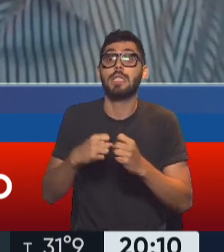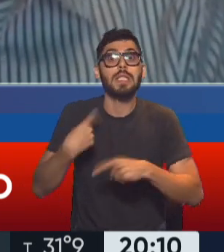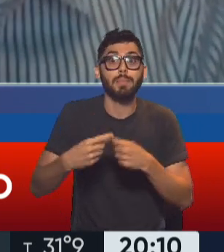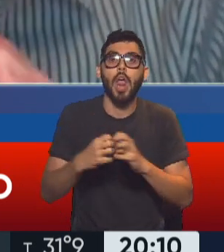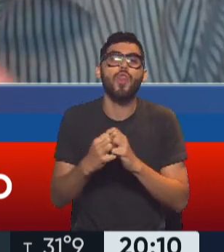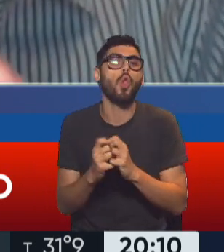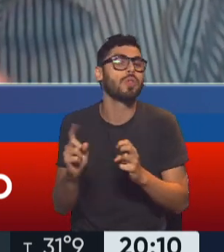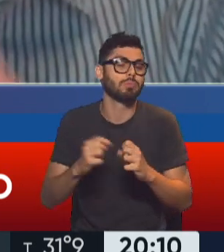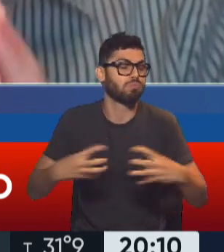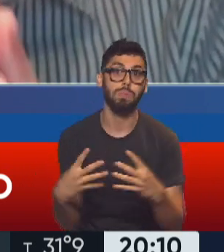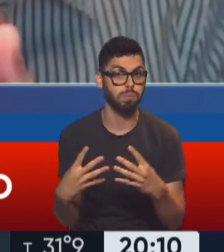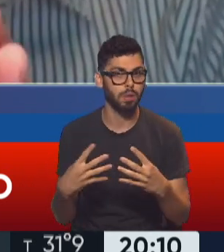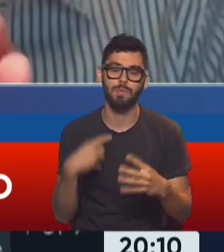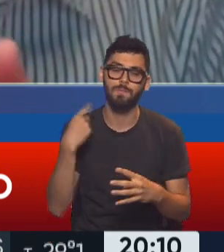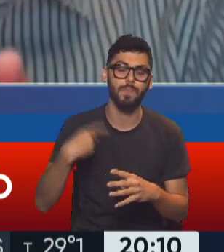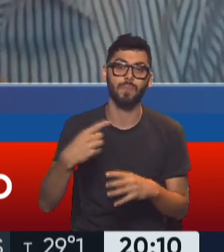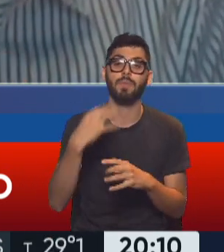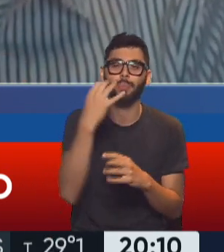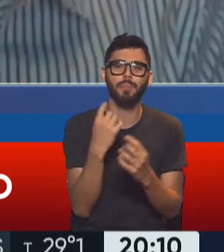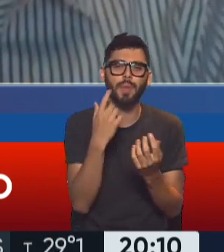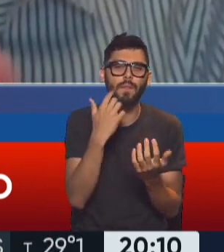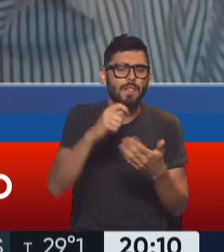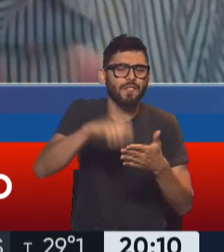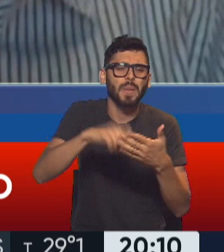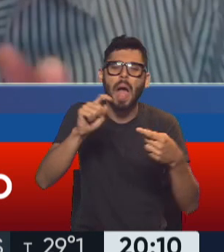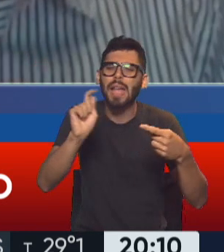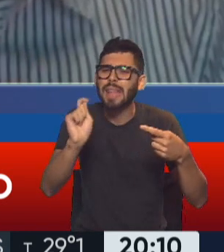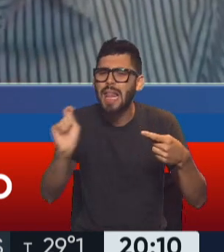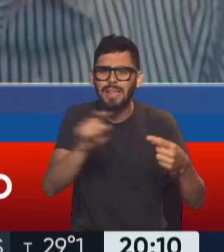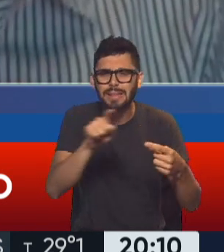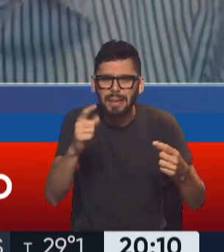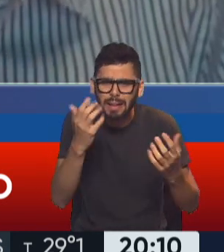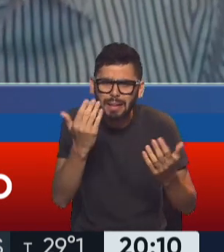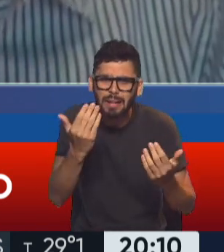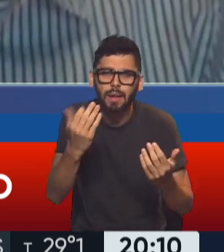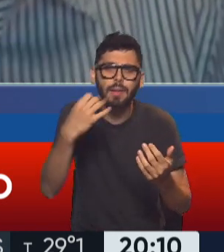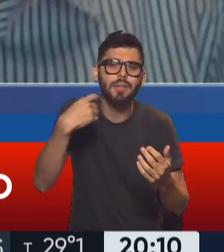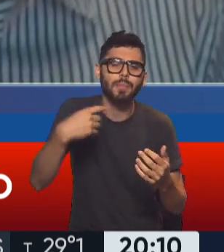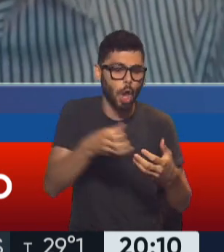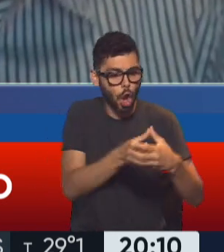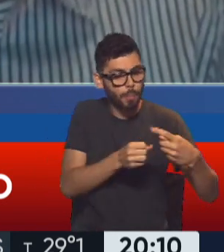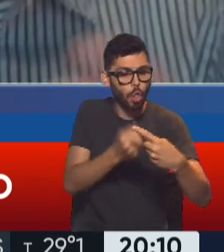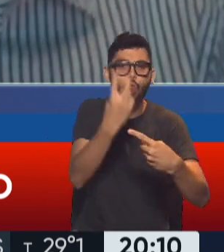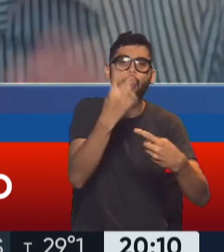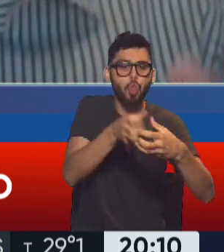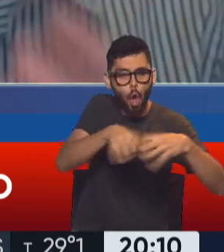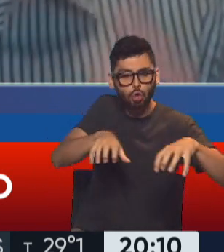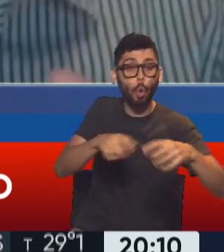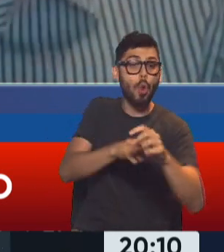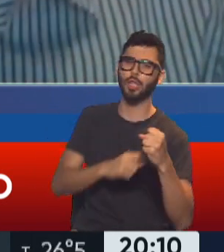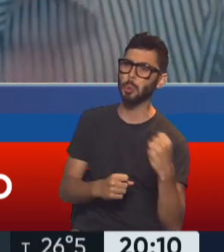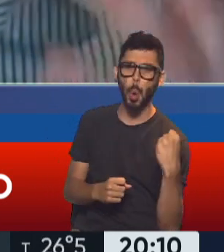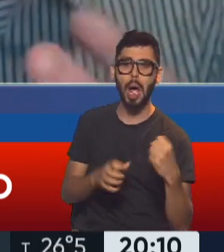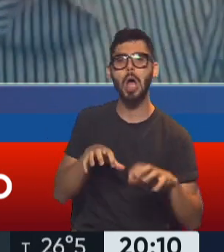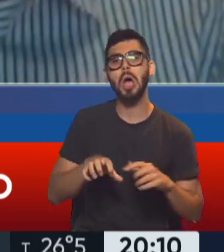este caso, hay que decirlo, cuando vos vas al hilo finito de los firmantes, siempre decimos que esta idea de que existen dos oposiciones, una blanda y una dura, en los